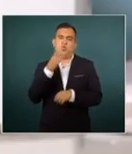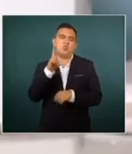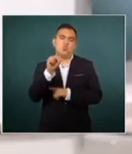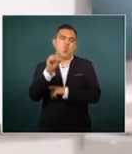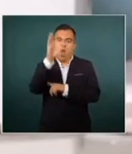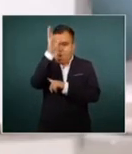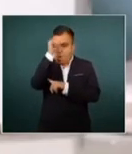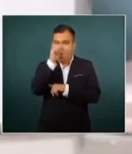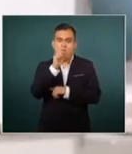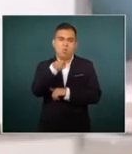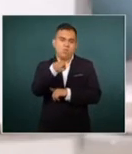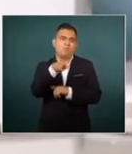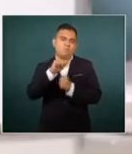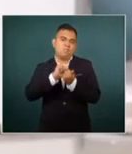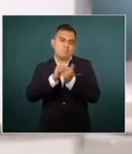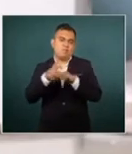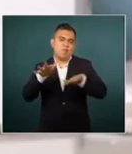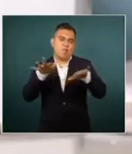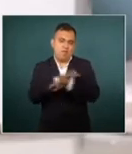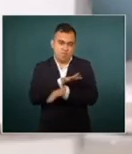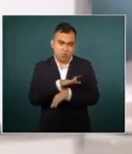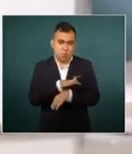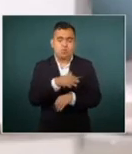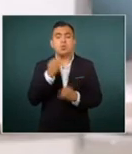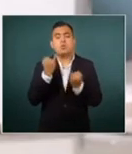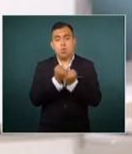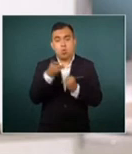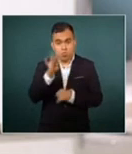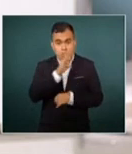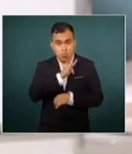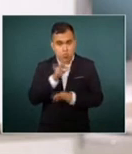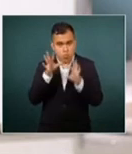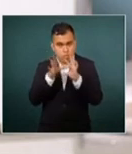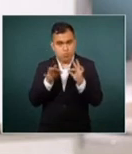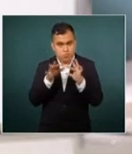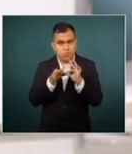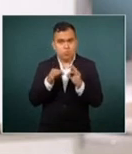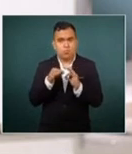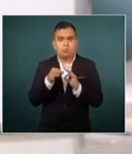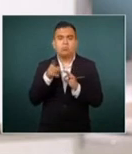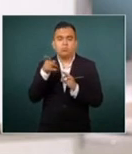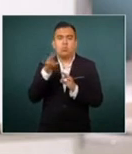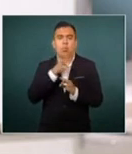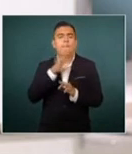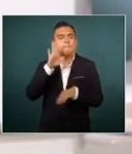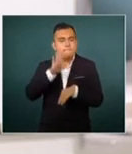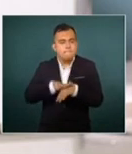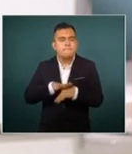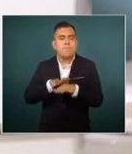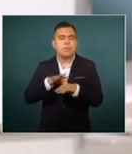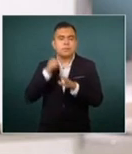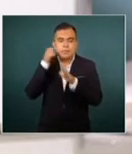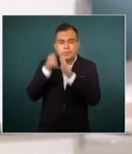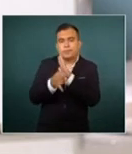a la transformación que encabeza presidente y también se nos pudiera hablar profundizar más sobre la carta que ya